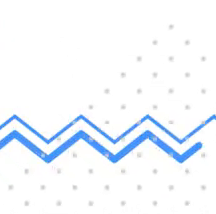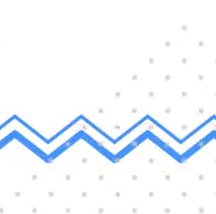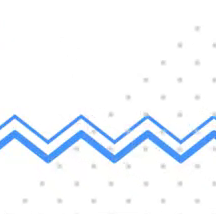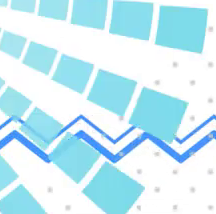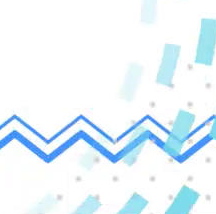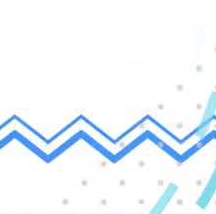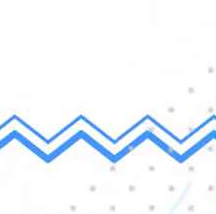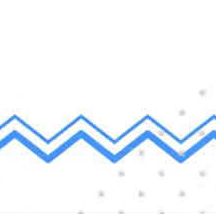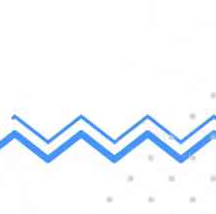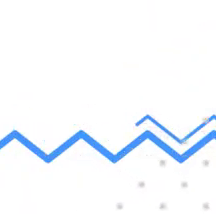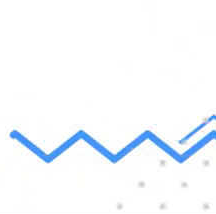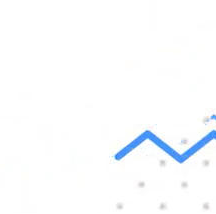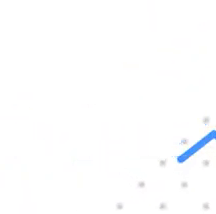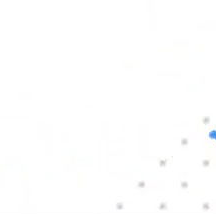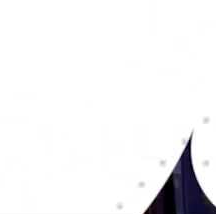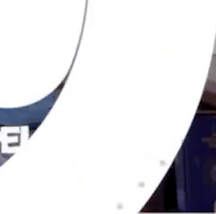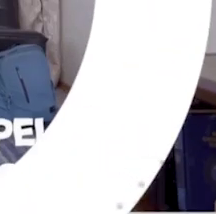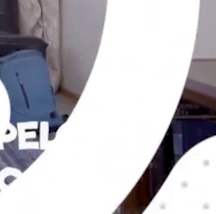¡No,